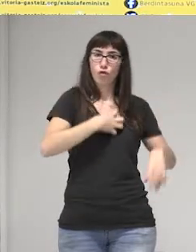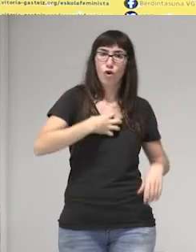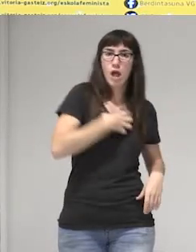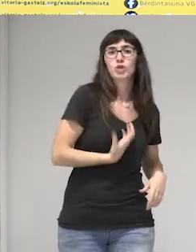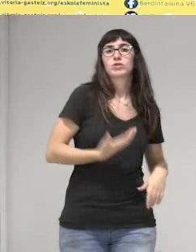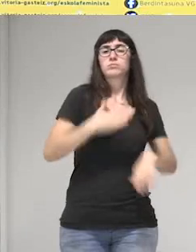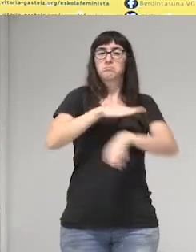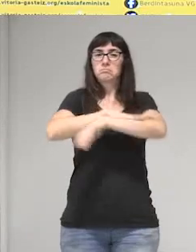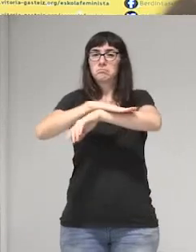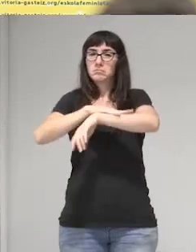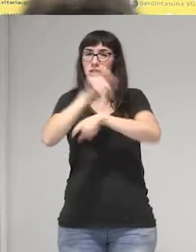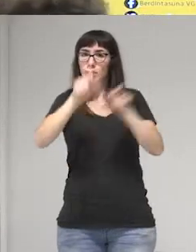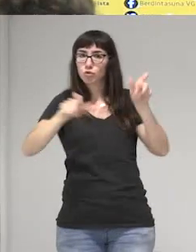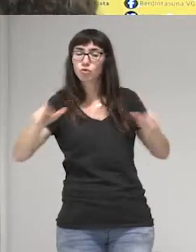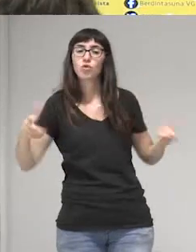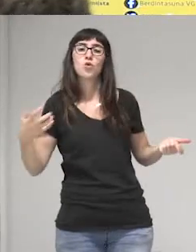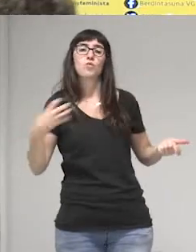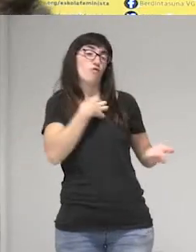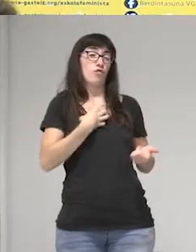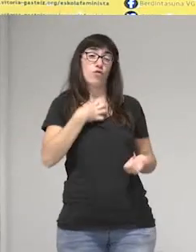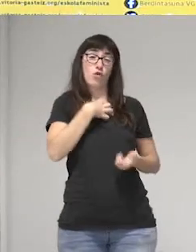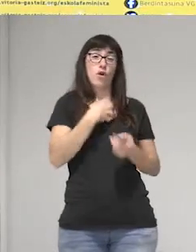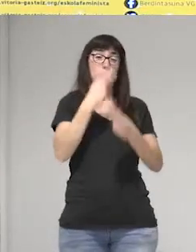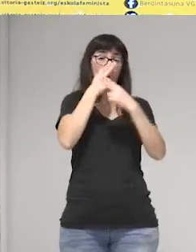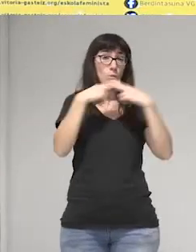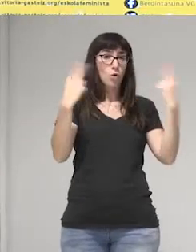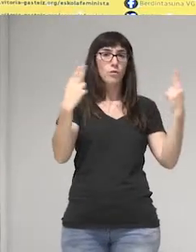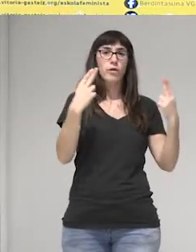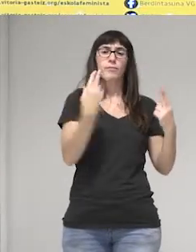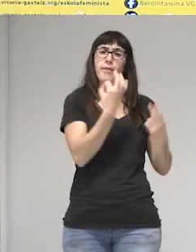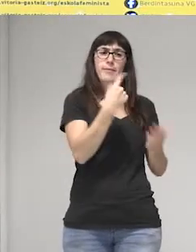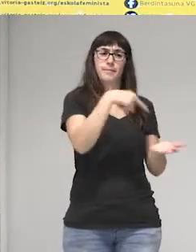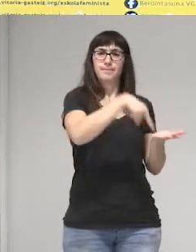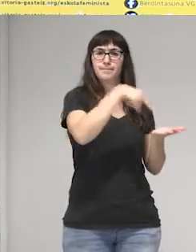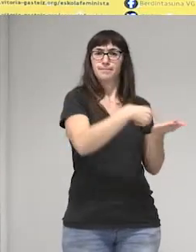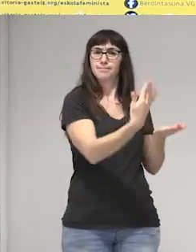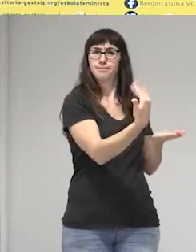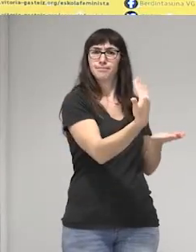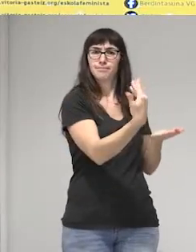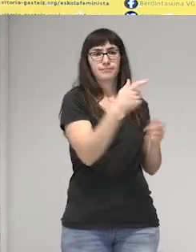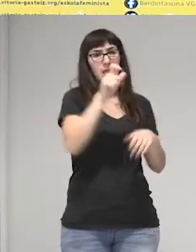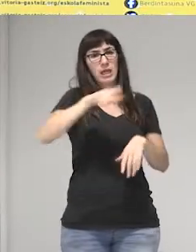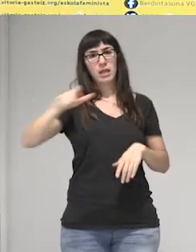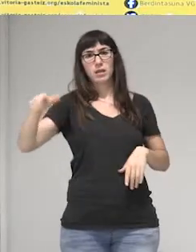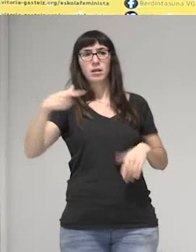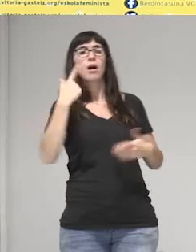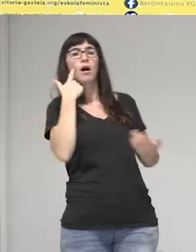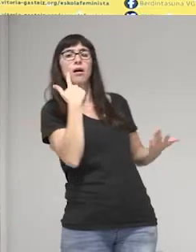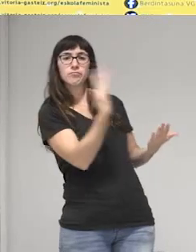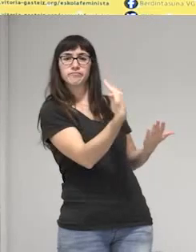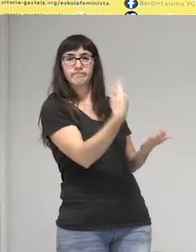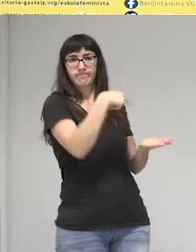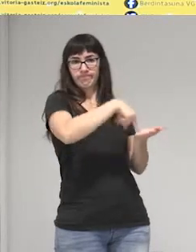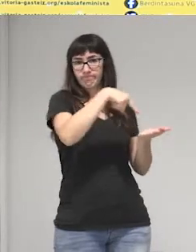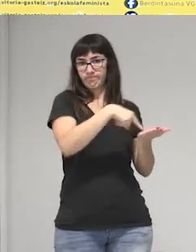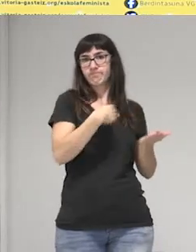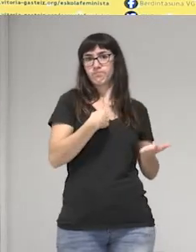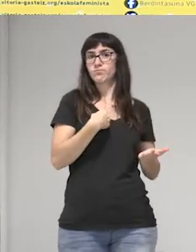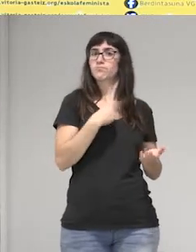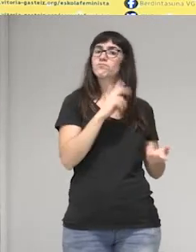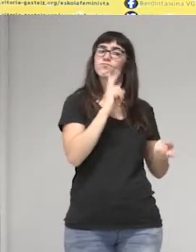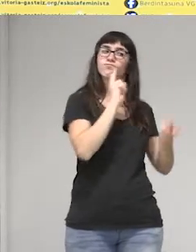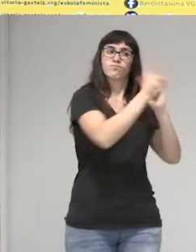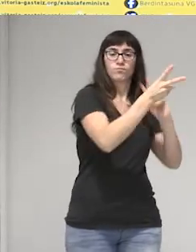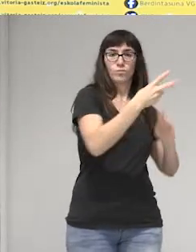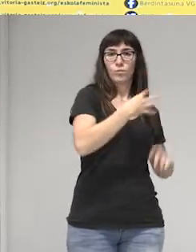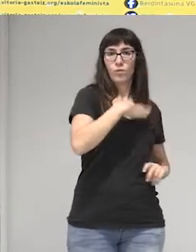ministras, funcionarios públicos a que rindan cuentas frente a la población. Y por tanto, les convocamos